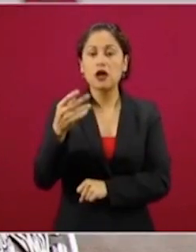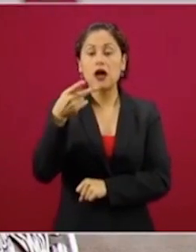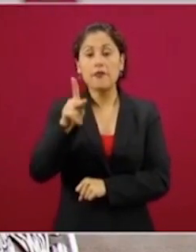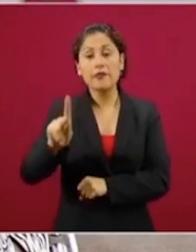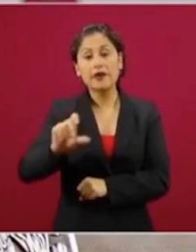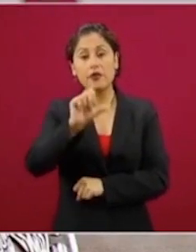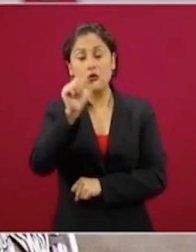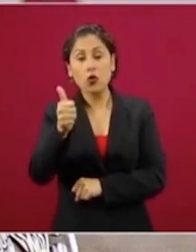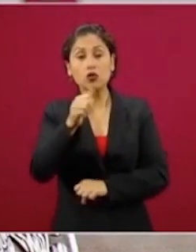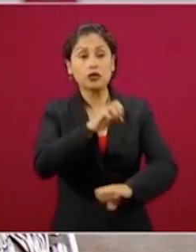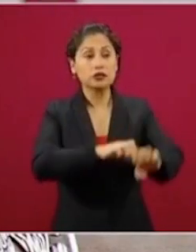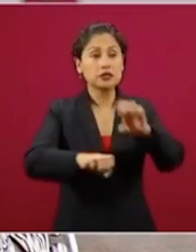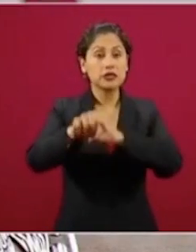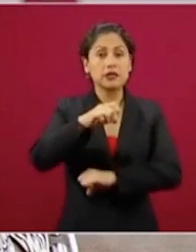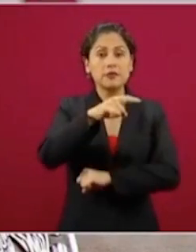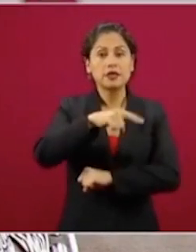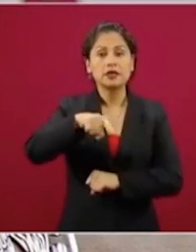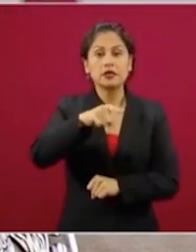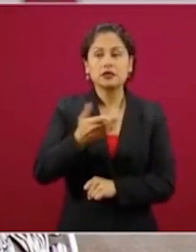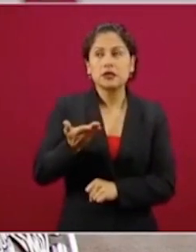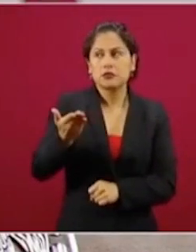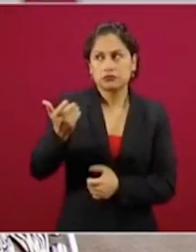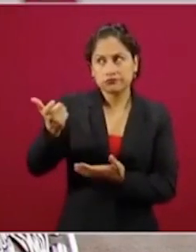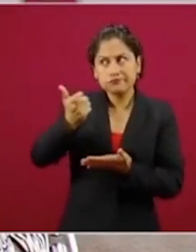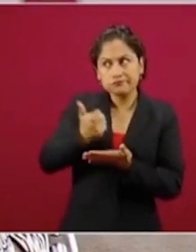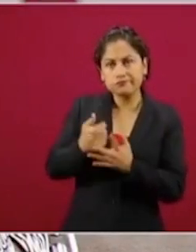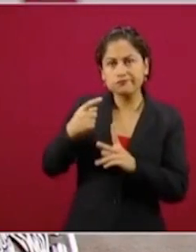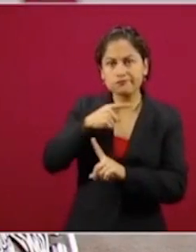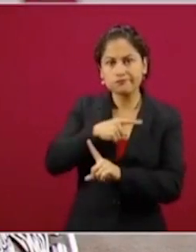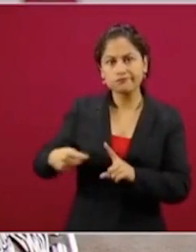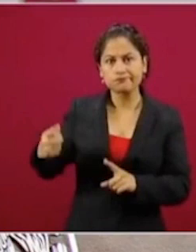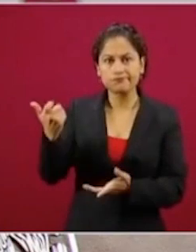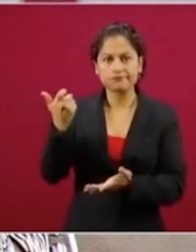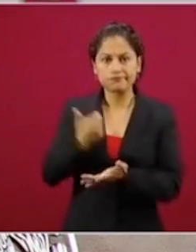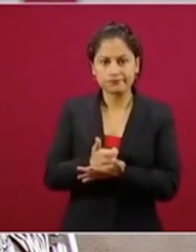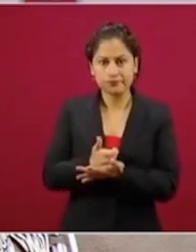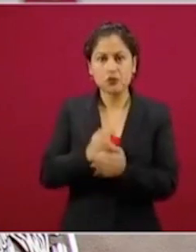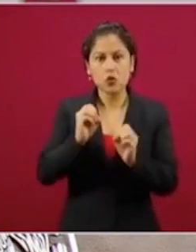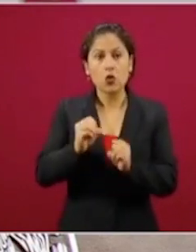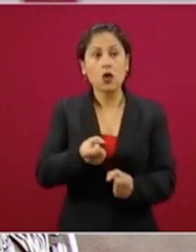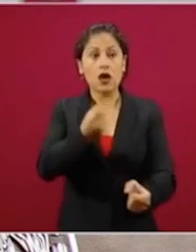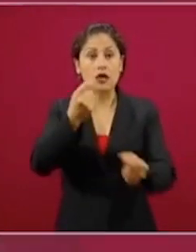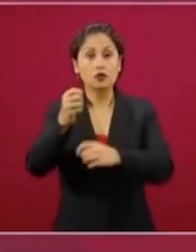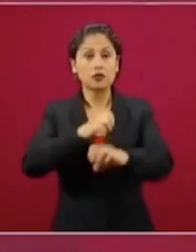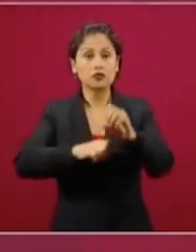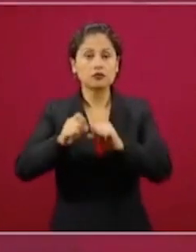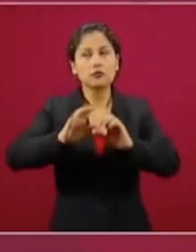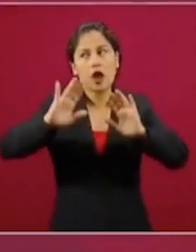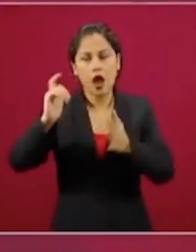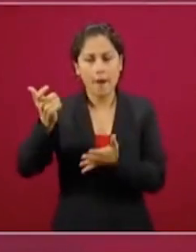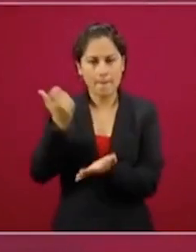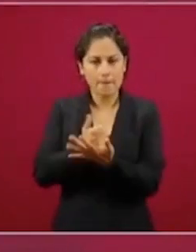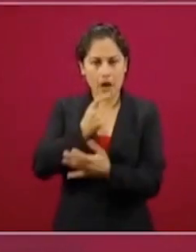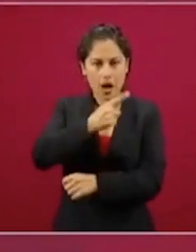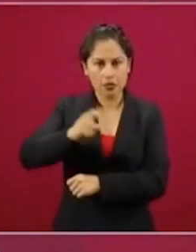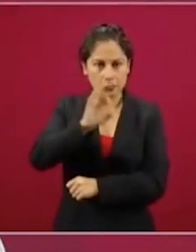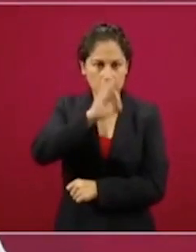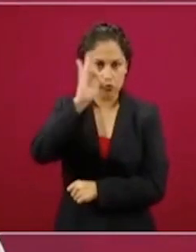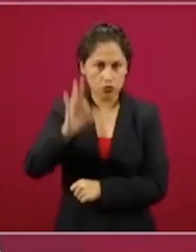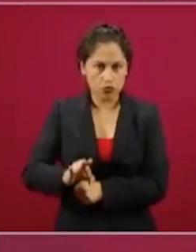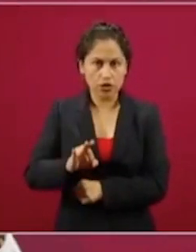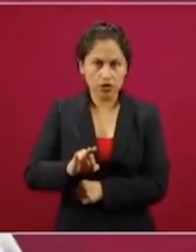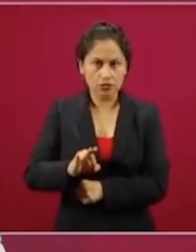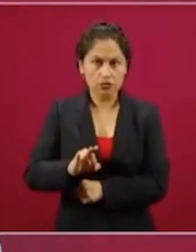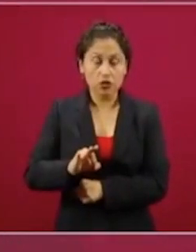empresas que piden adelantos, por ejemplo, anticipos, incluso hay quienes han llegado a solicitar el 100 por ciento del anticipo y sin